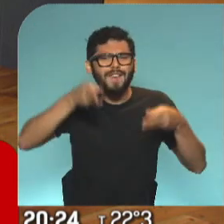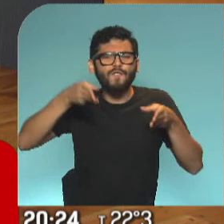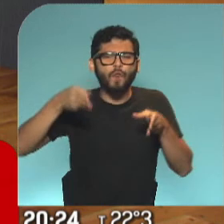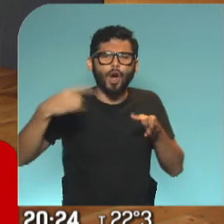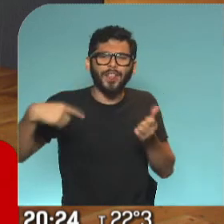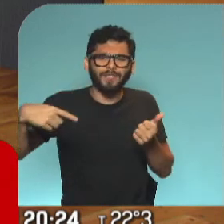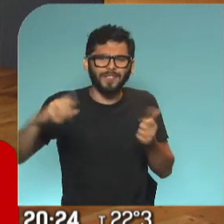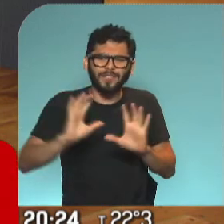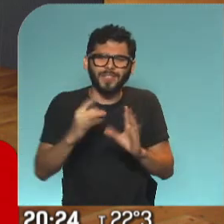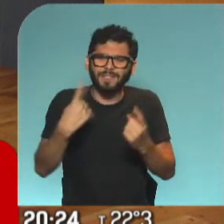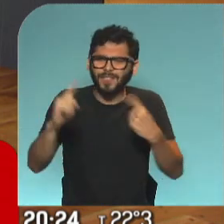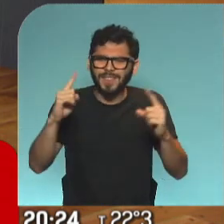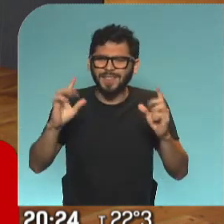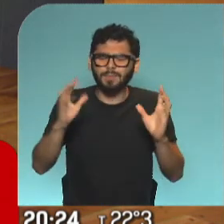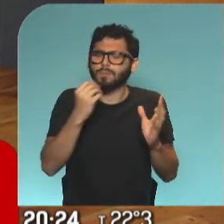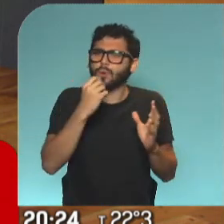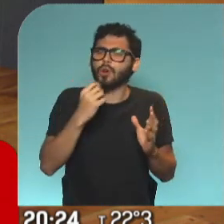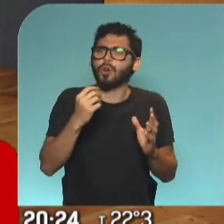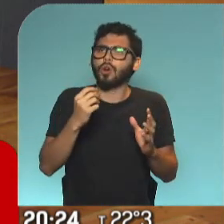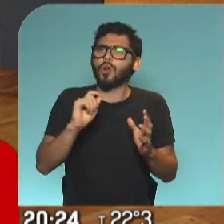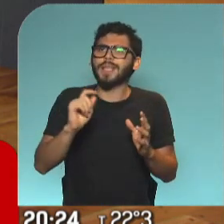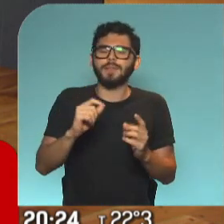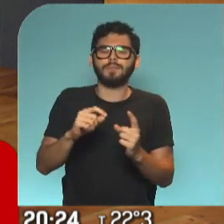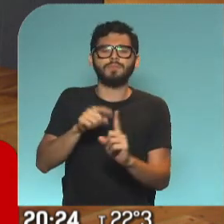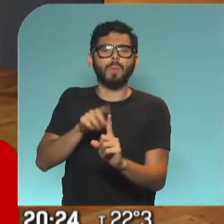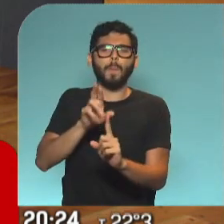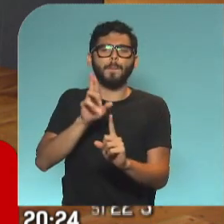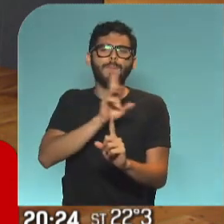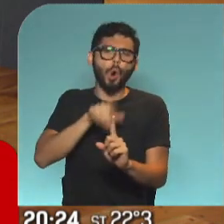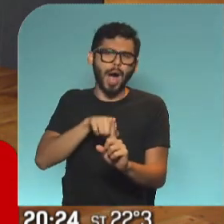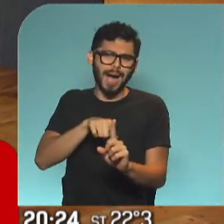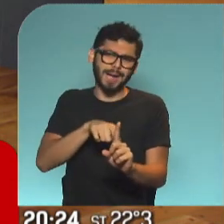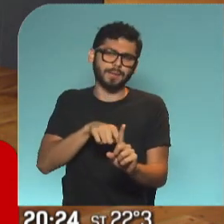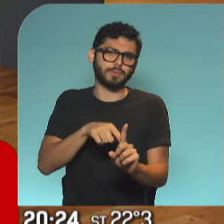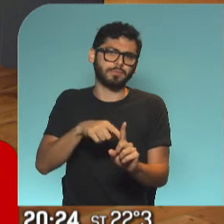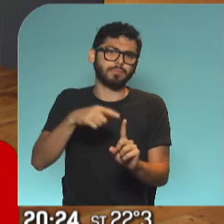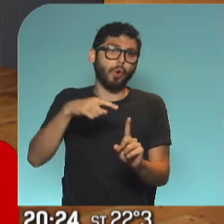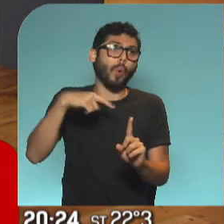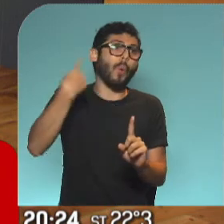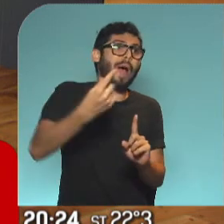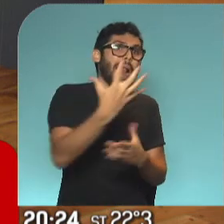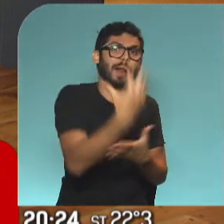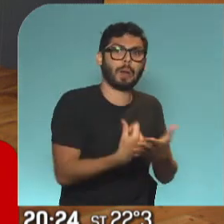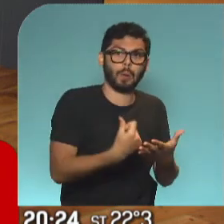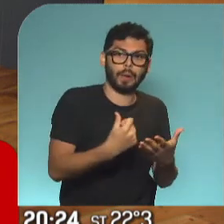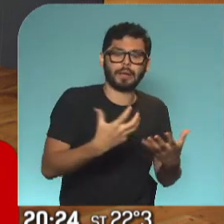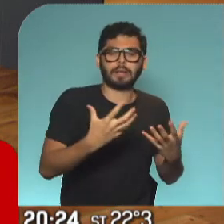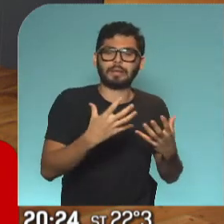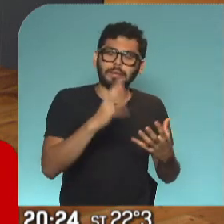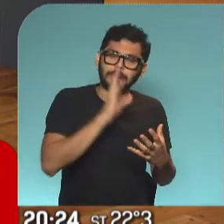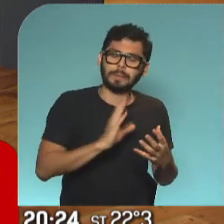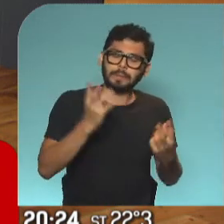Ya no solamente, Néstor, para que esta mujer no caiga en una repetición, sino para que otras